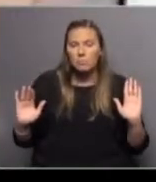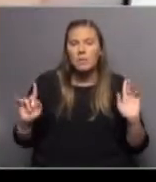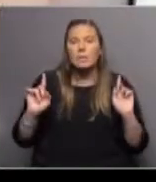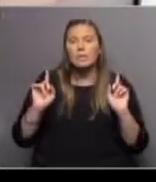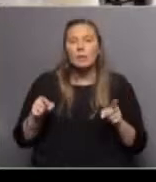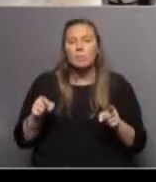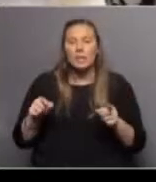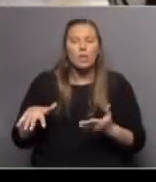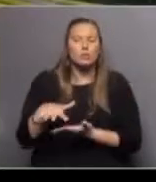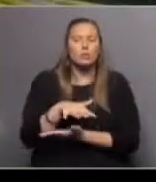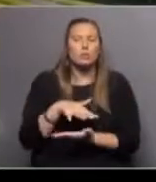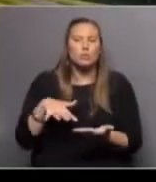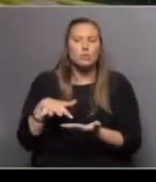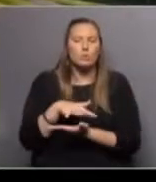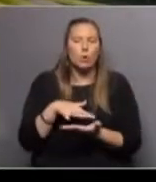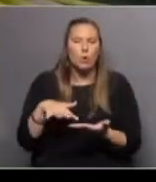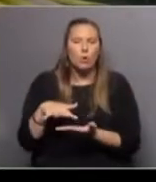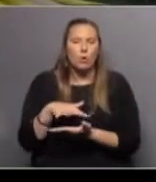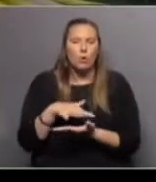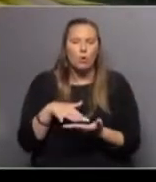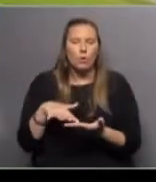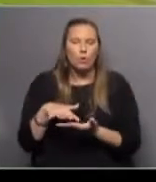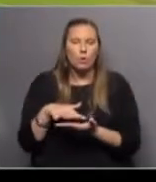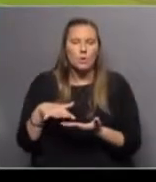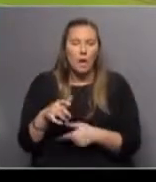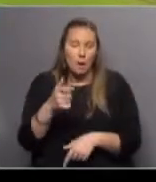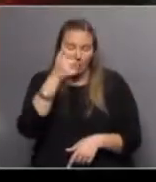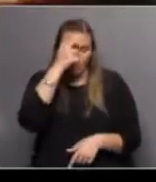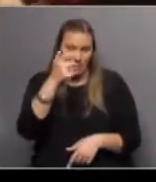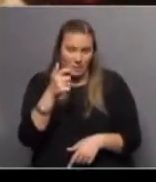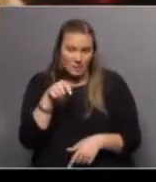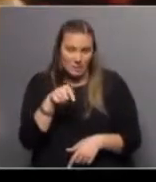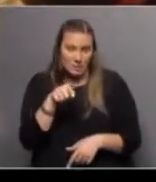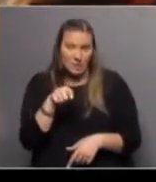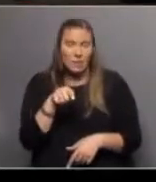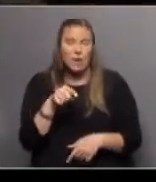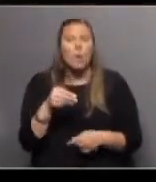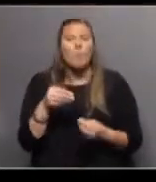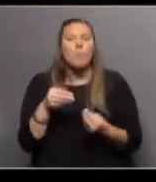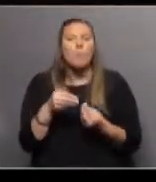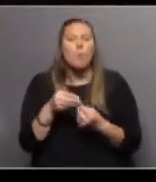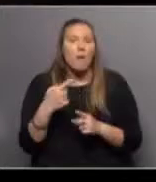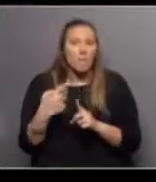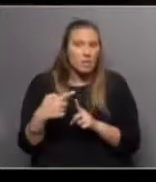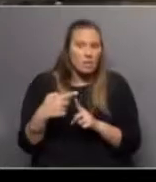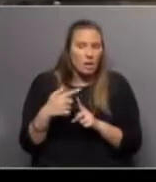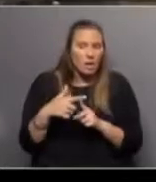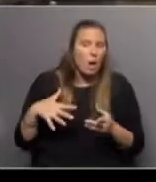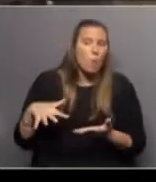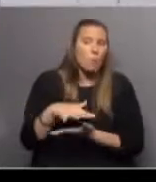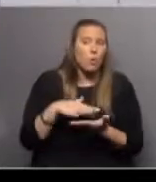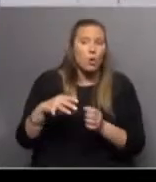particular esta zona el Parque de las Ciencias que tiene muchas ventajas. un polo